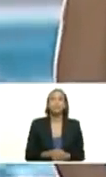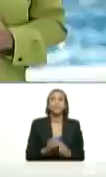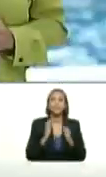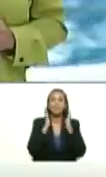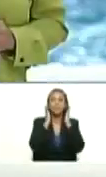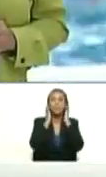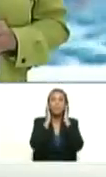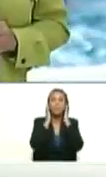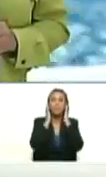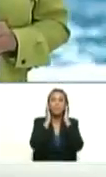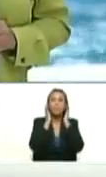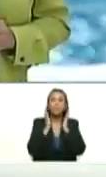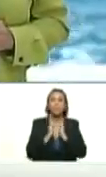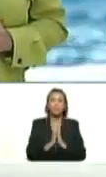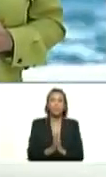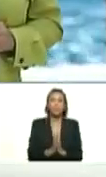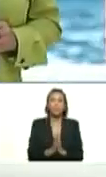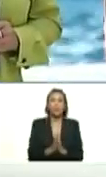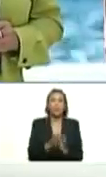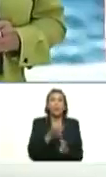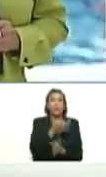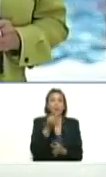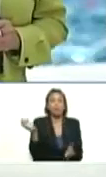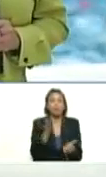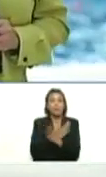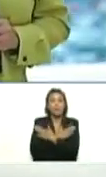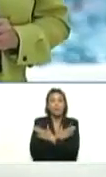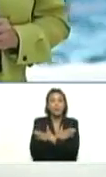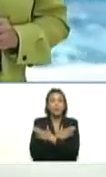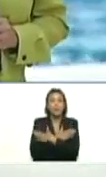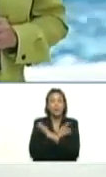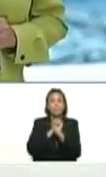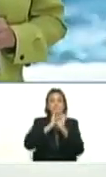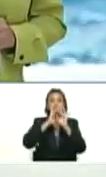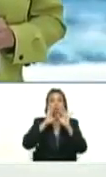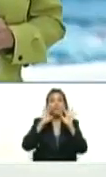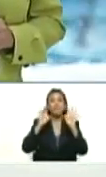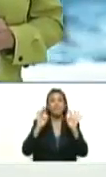bueno excelente maravilloso una maravilla